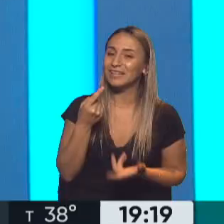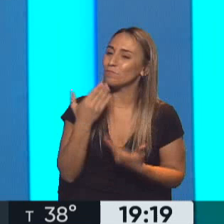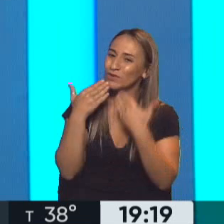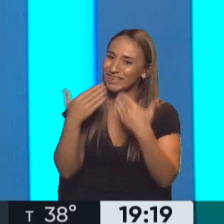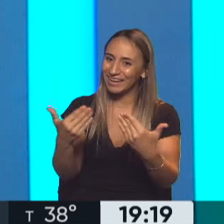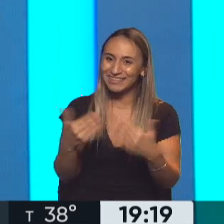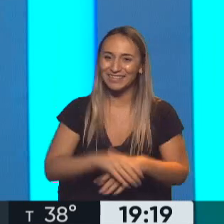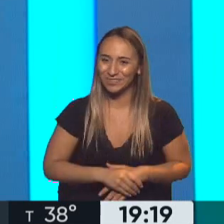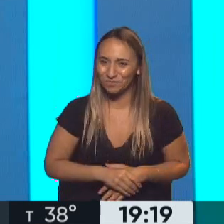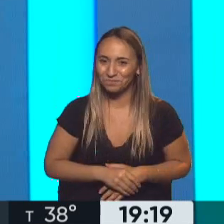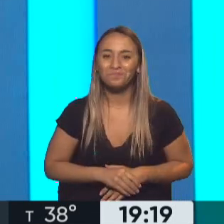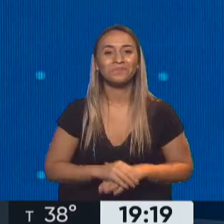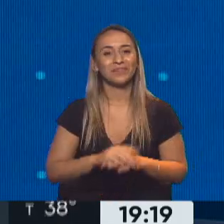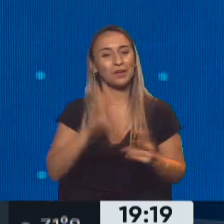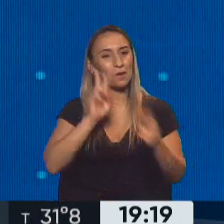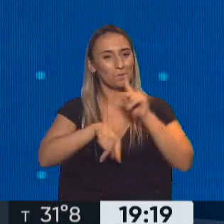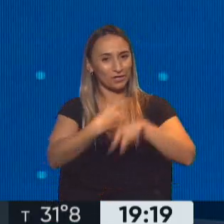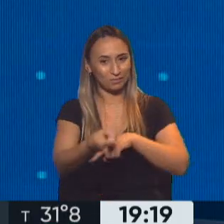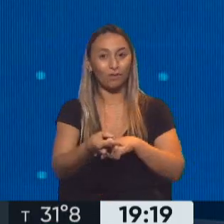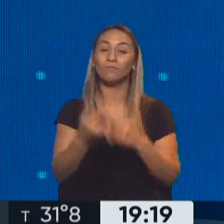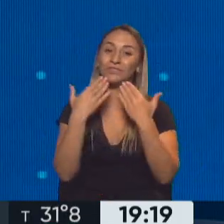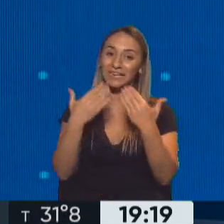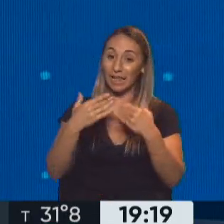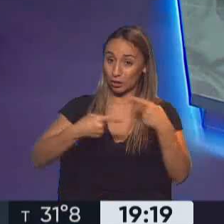Miriam. No, a ustedes. Por acercarnos todos. la próxima. Gracias, Miriam. Continuamos así.